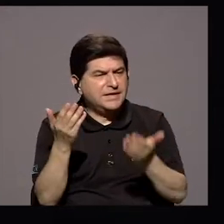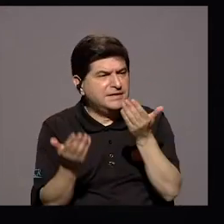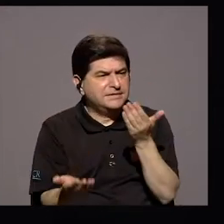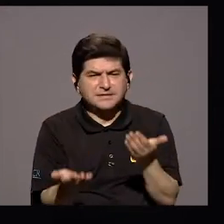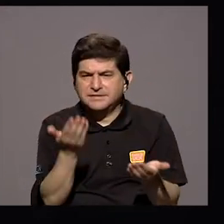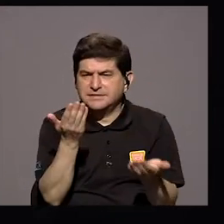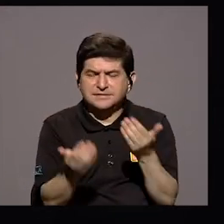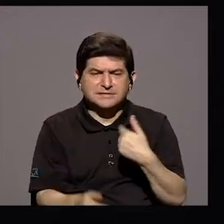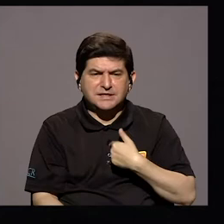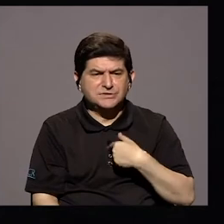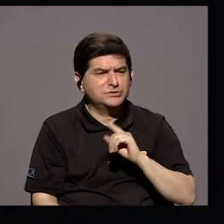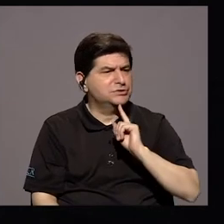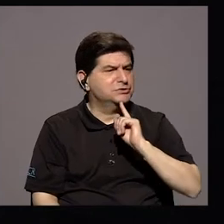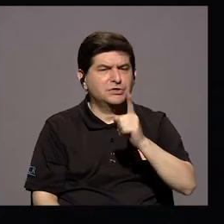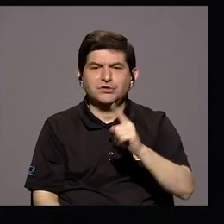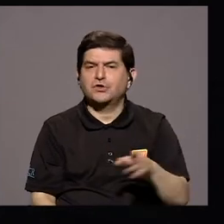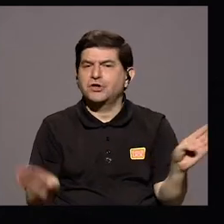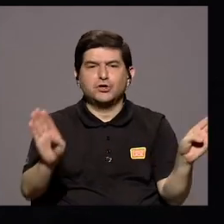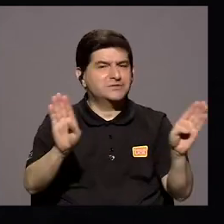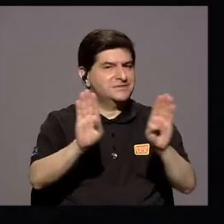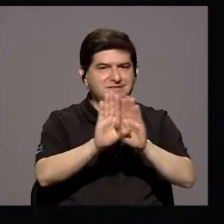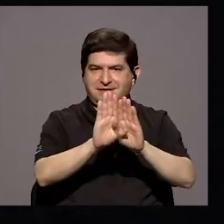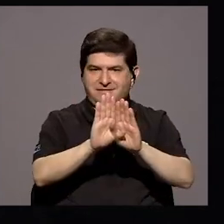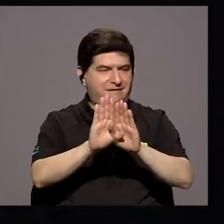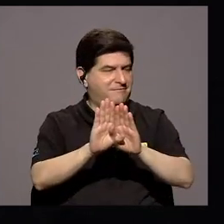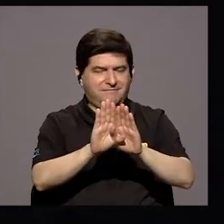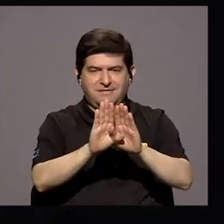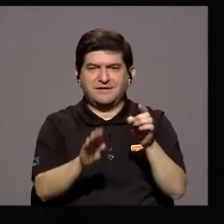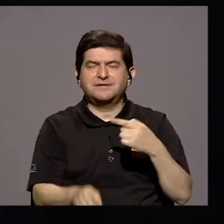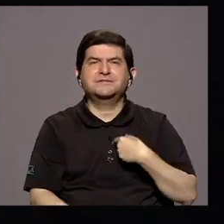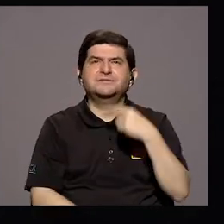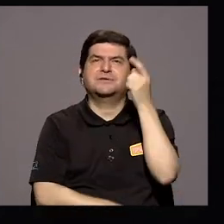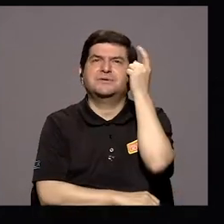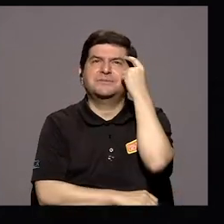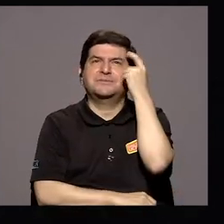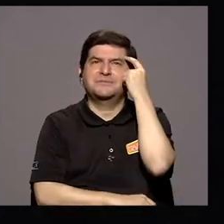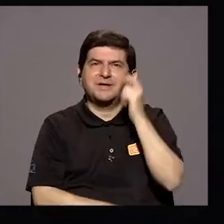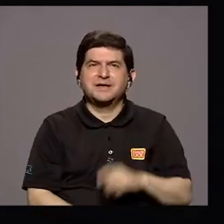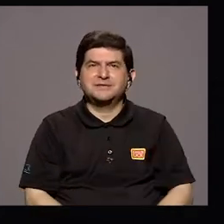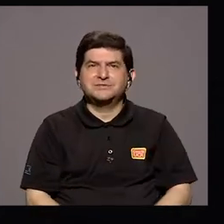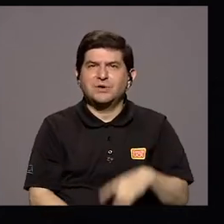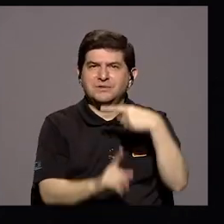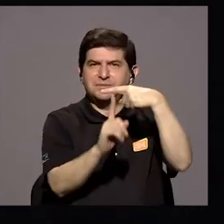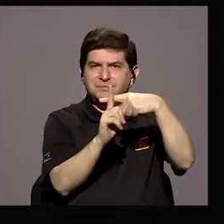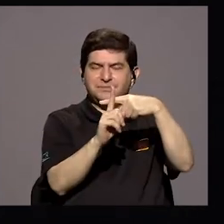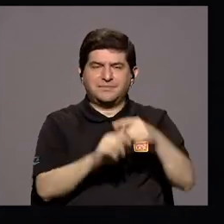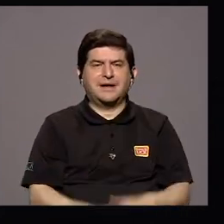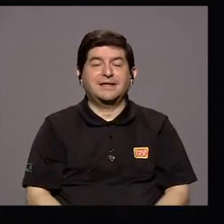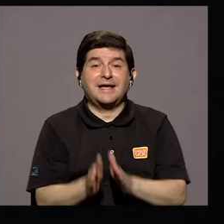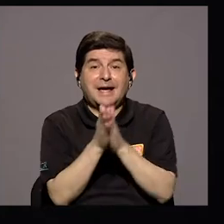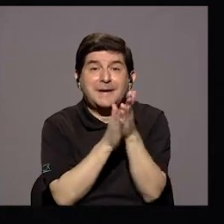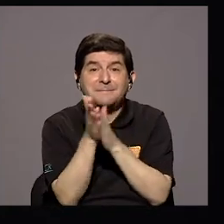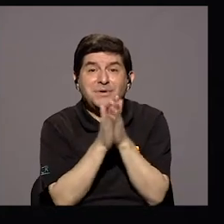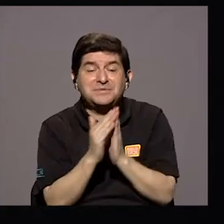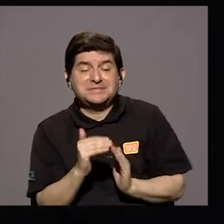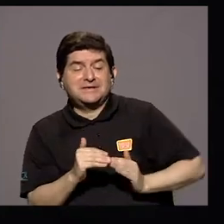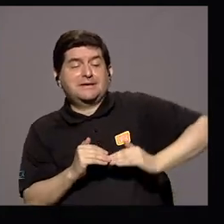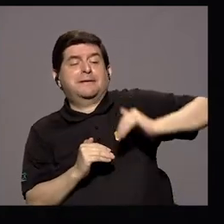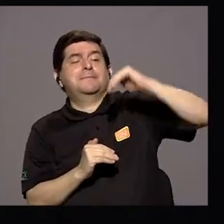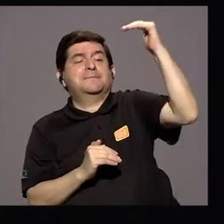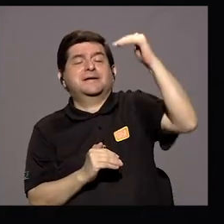Yo no diría Cerrar Yo lo diría En términos De una lectura Más positiva Hay que maximizar